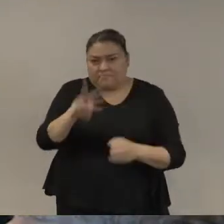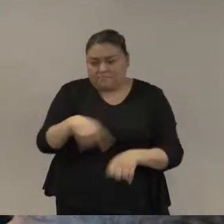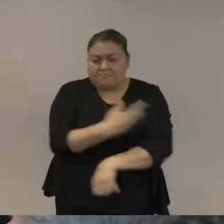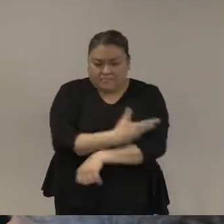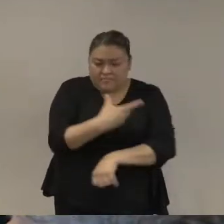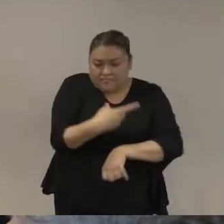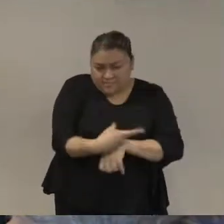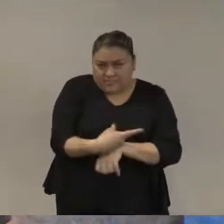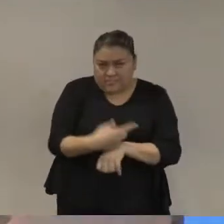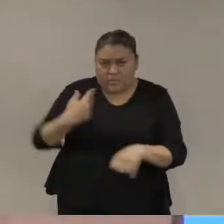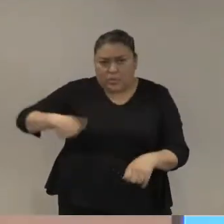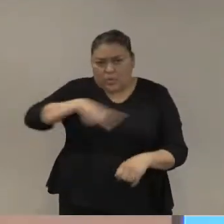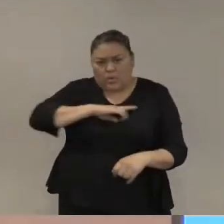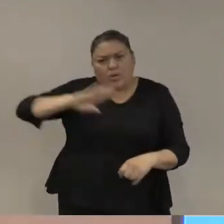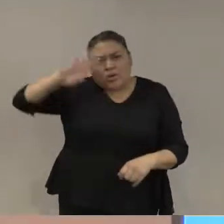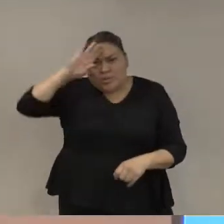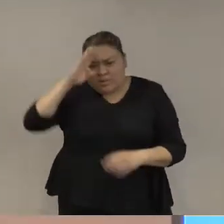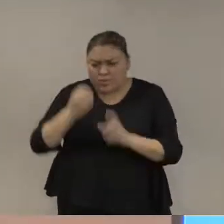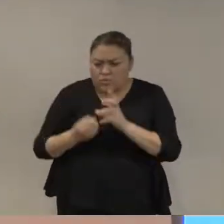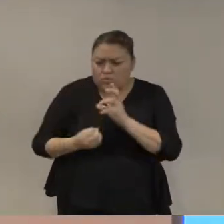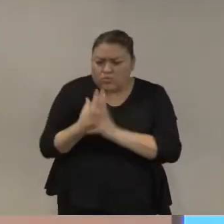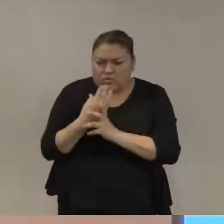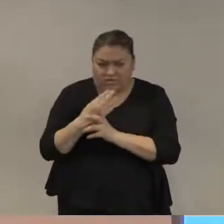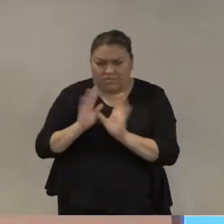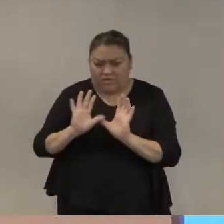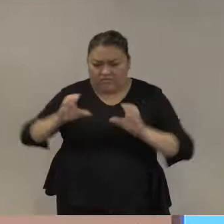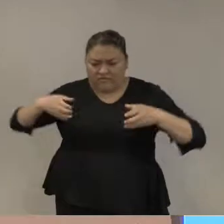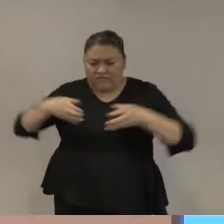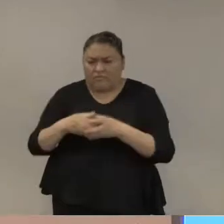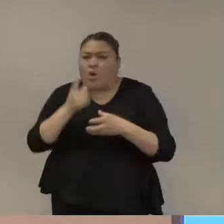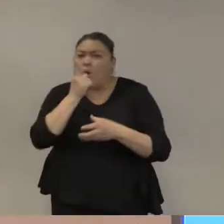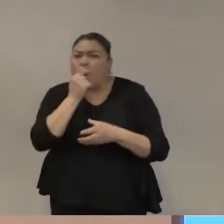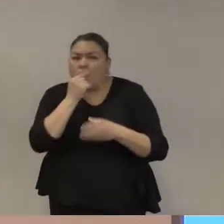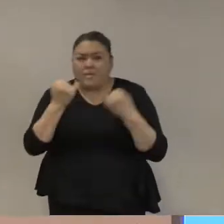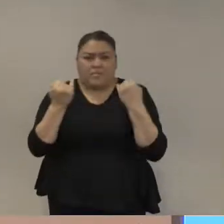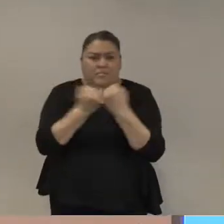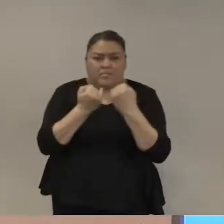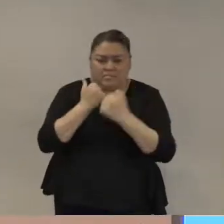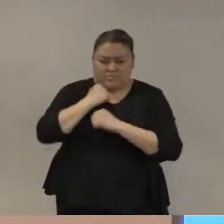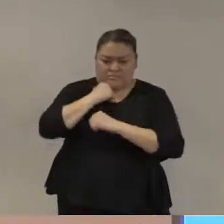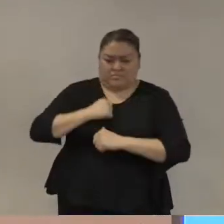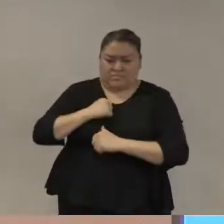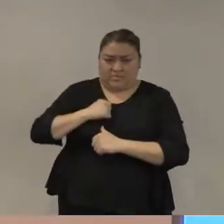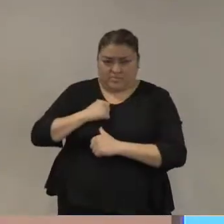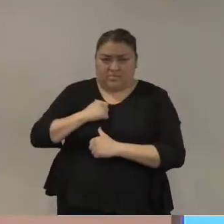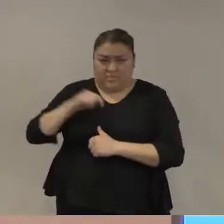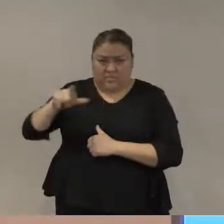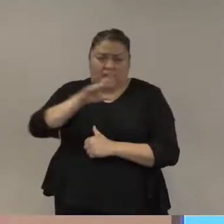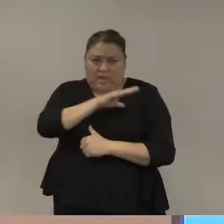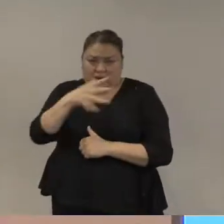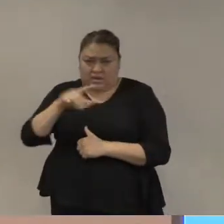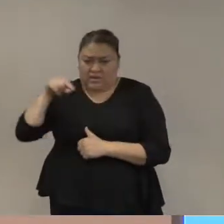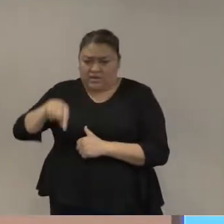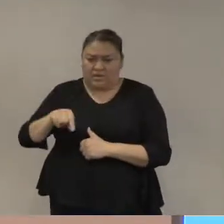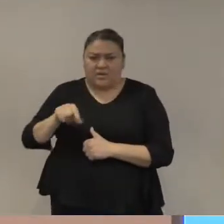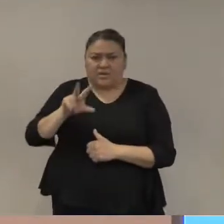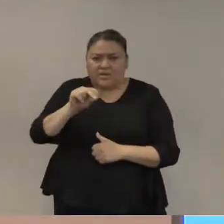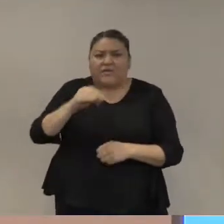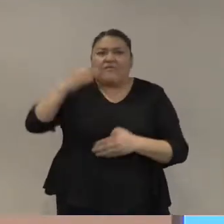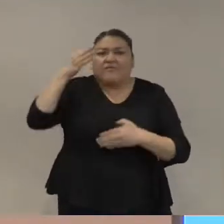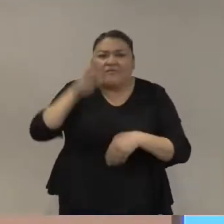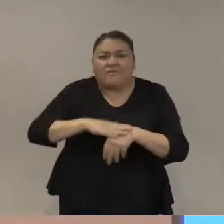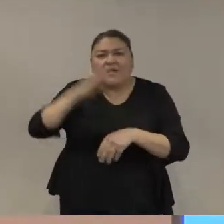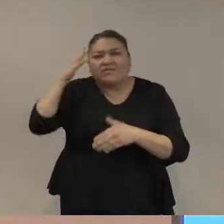mucho más que crear una nueva fuerza de policía aun si esté bajo de mando civil hay todo un sector de